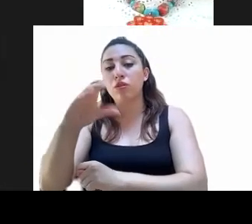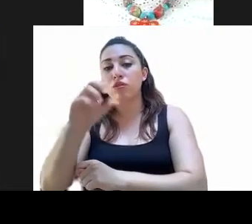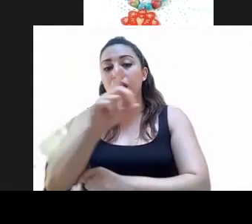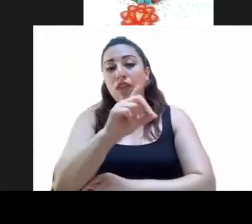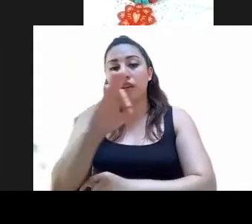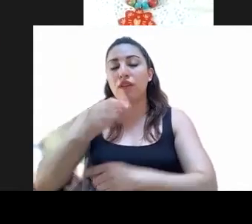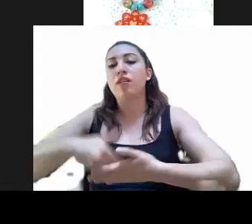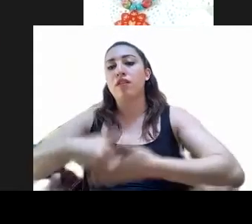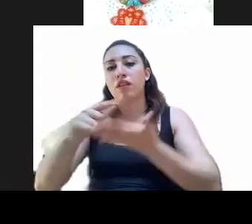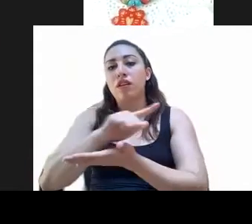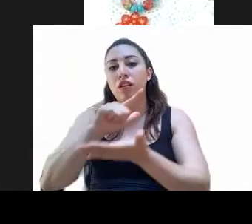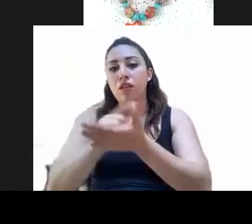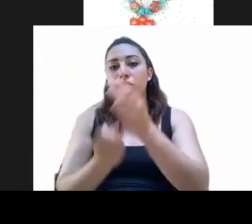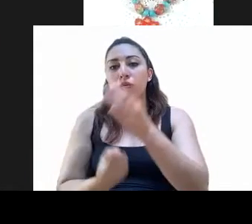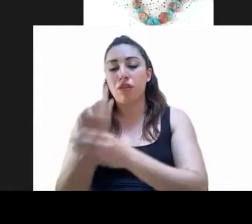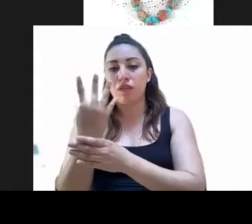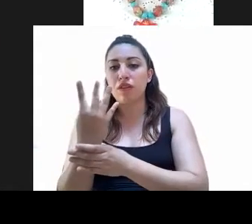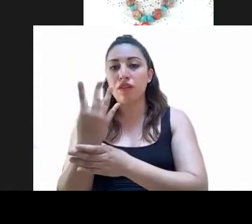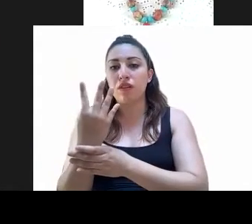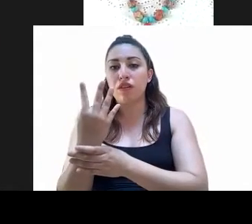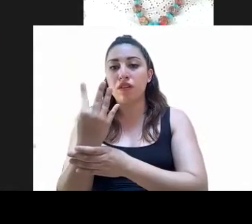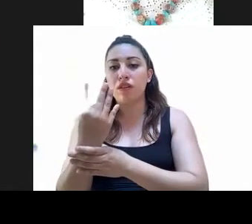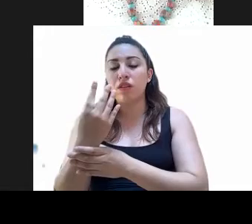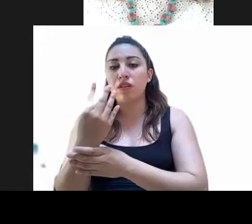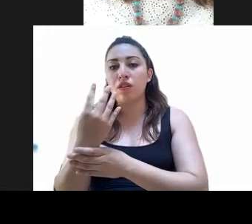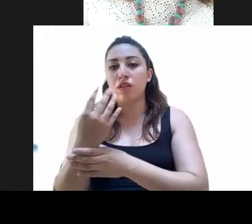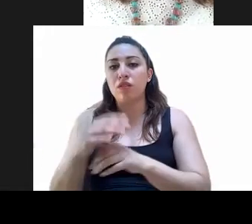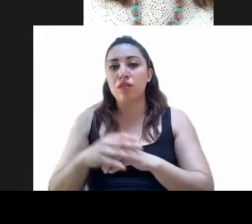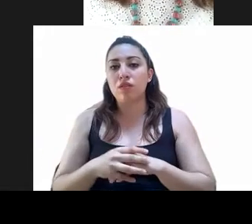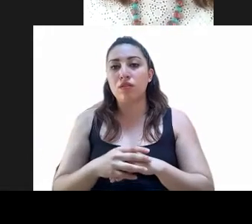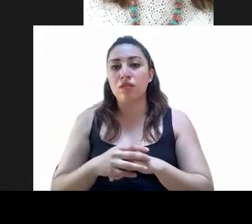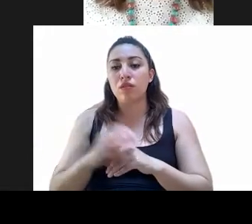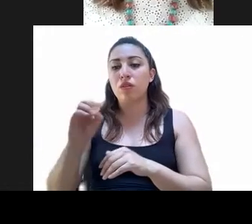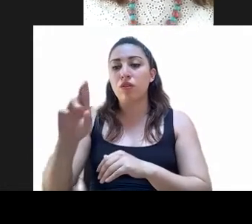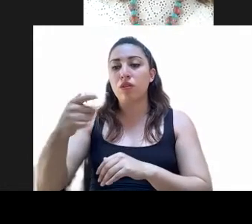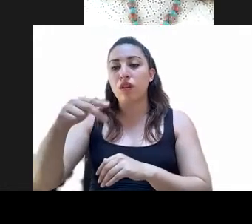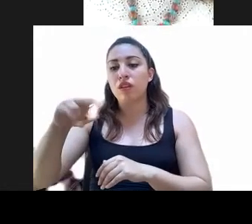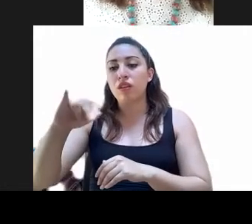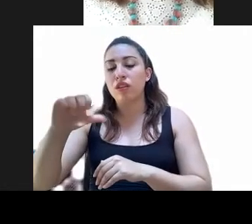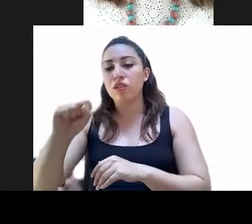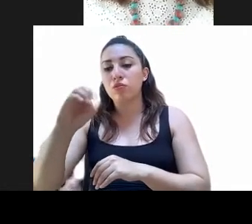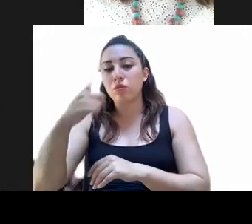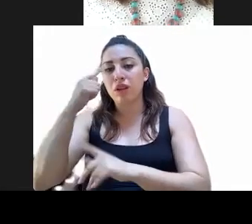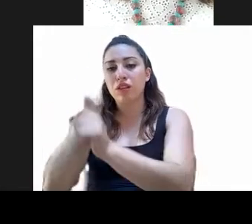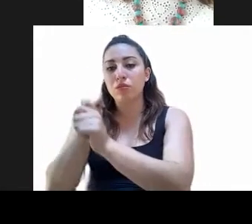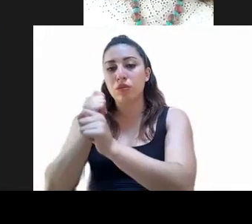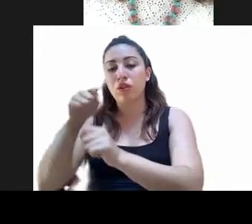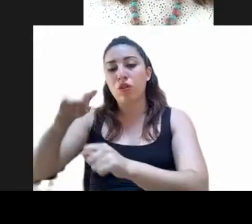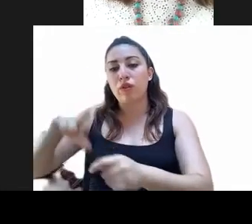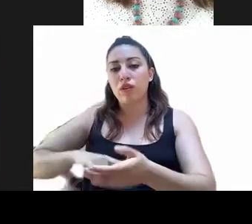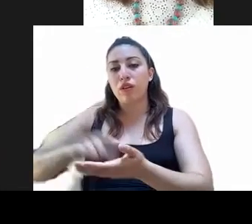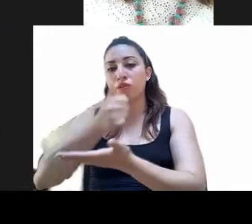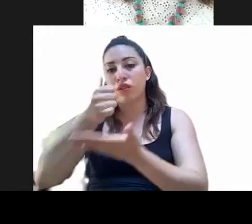del organismo público de transportes eléctricos de la Ciudad de México. Tres, asuntos